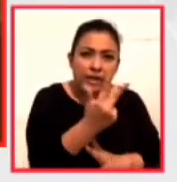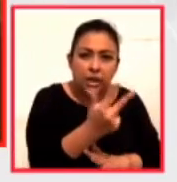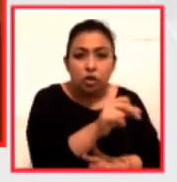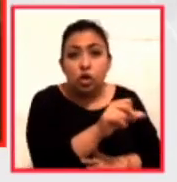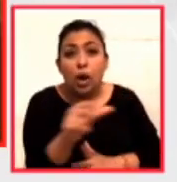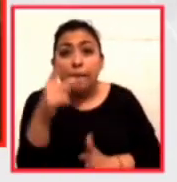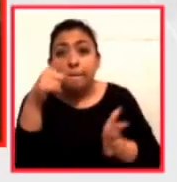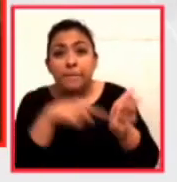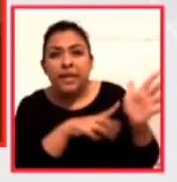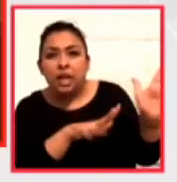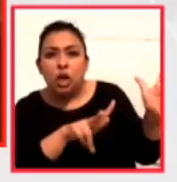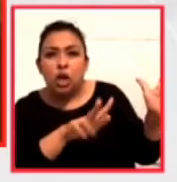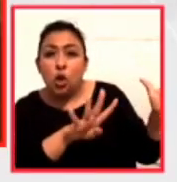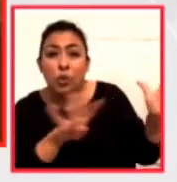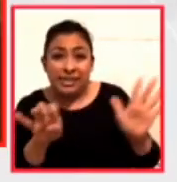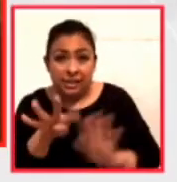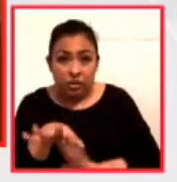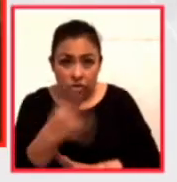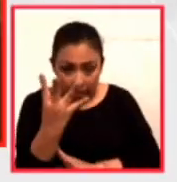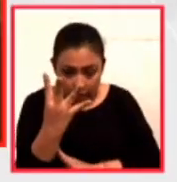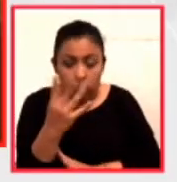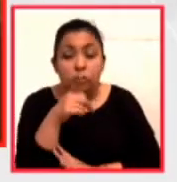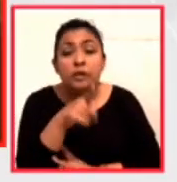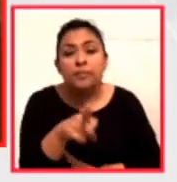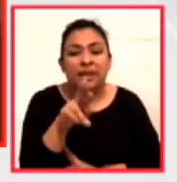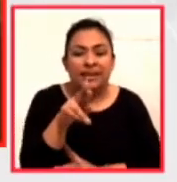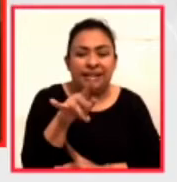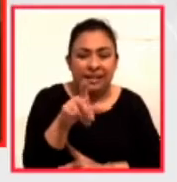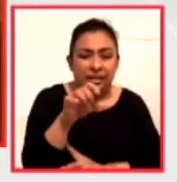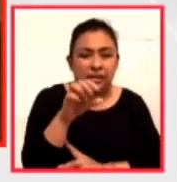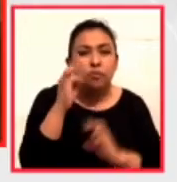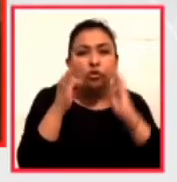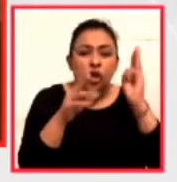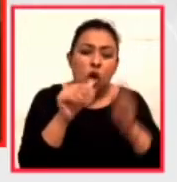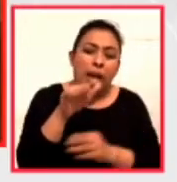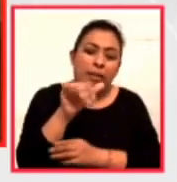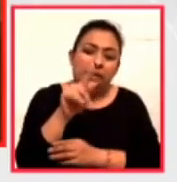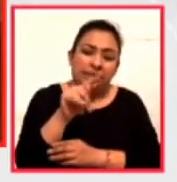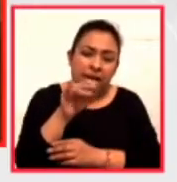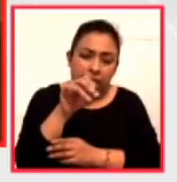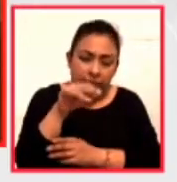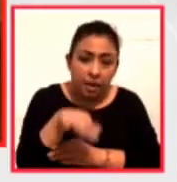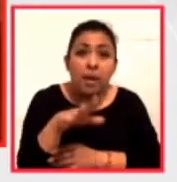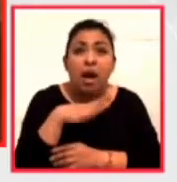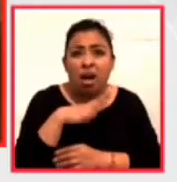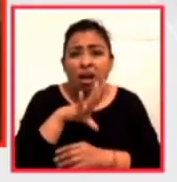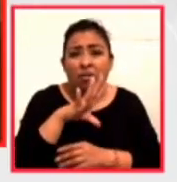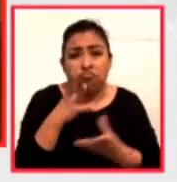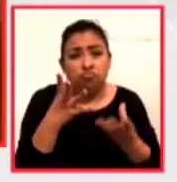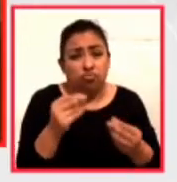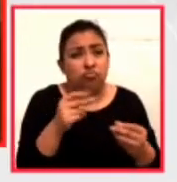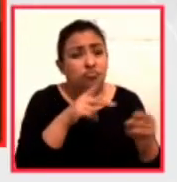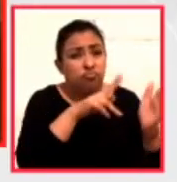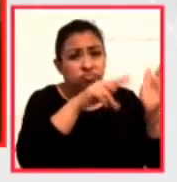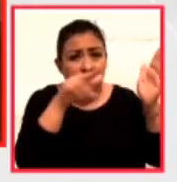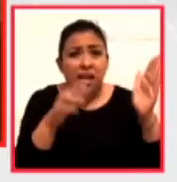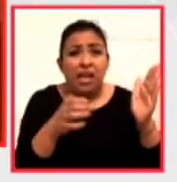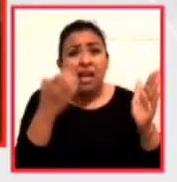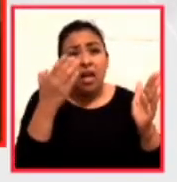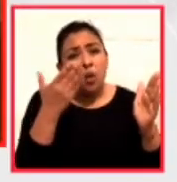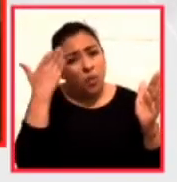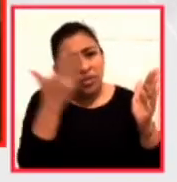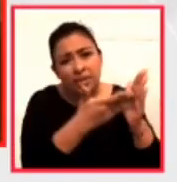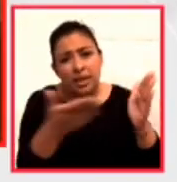1914. El Rijksmuseum de Amsterdam, que alberga una gran colección de pinturas de la Edad de Oro de los